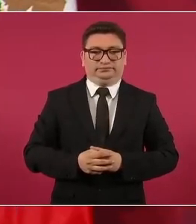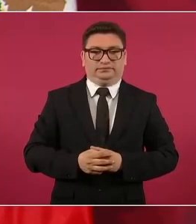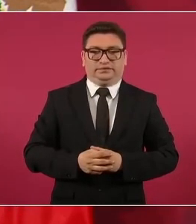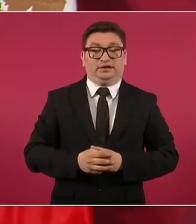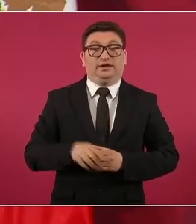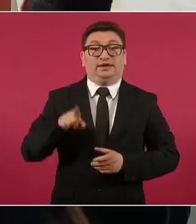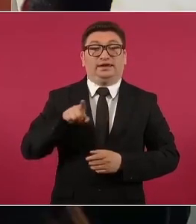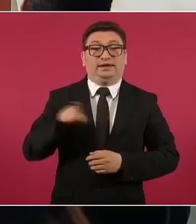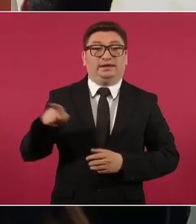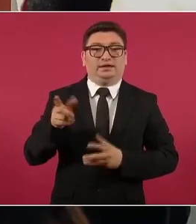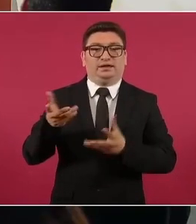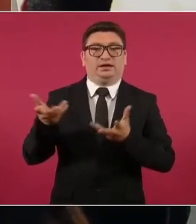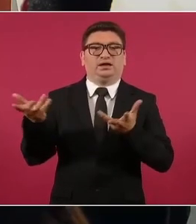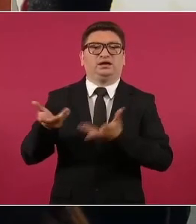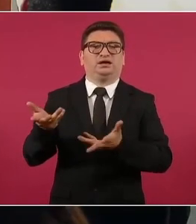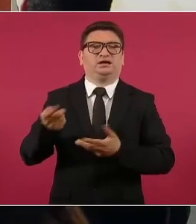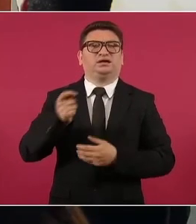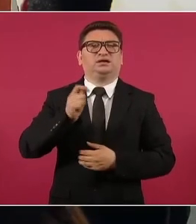acto de…